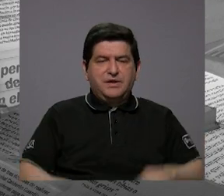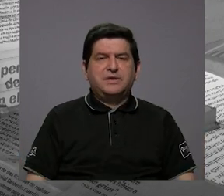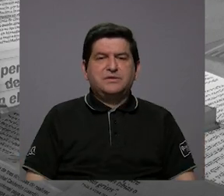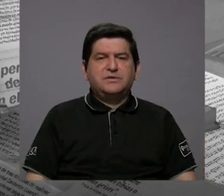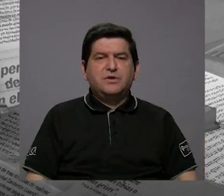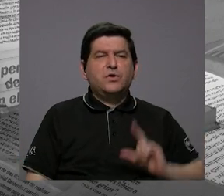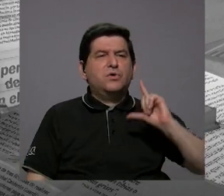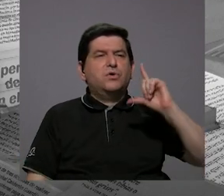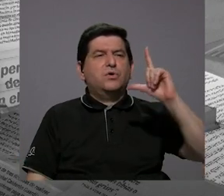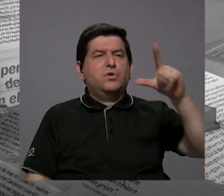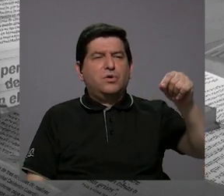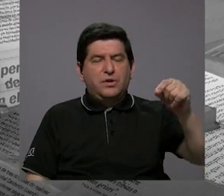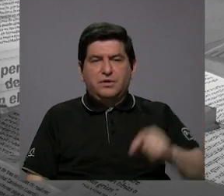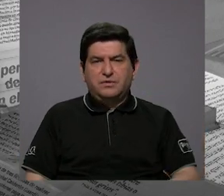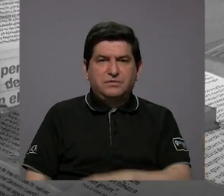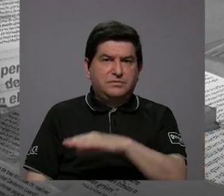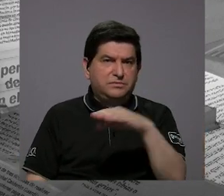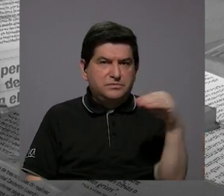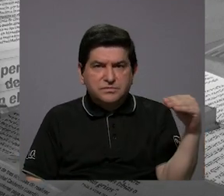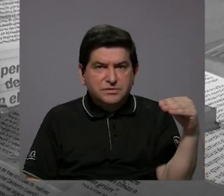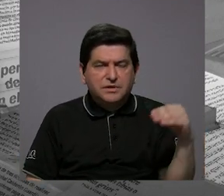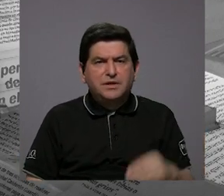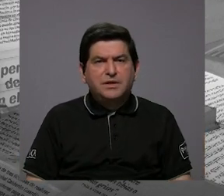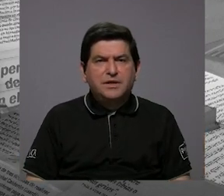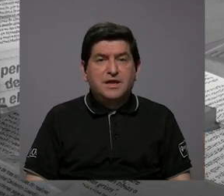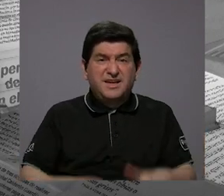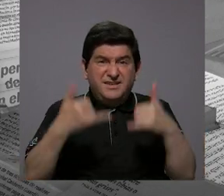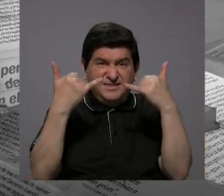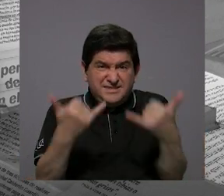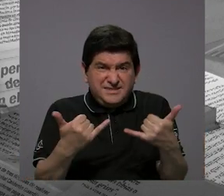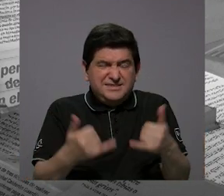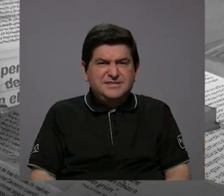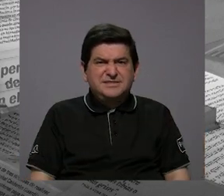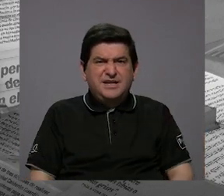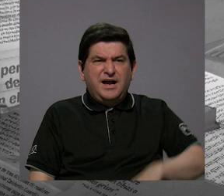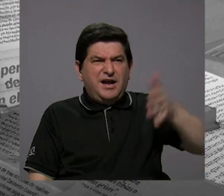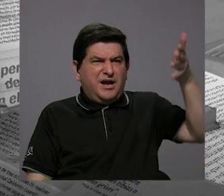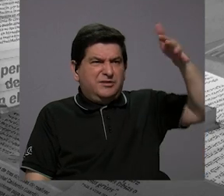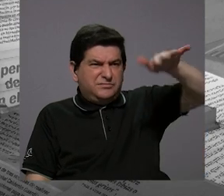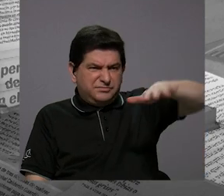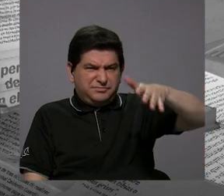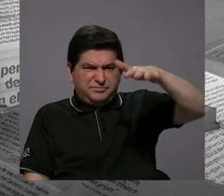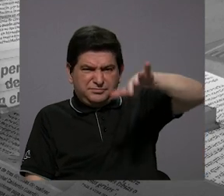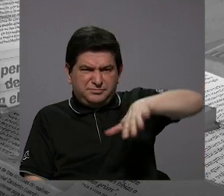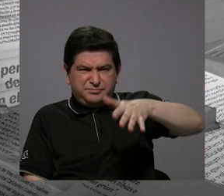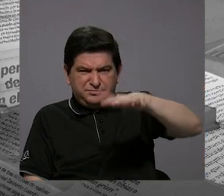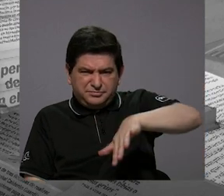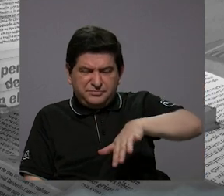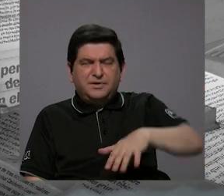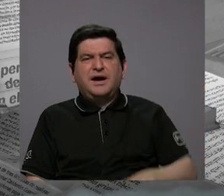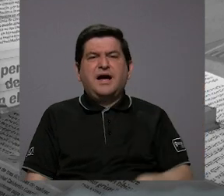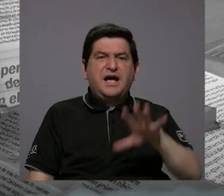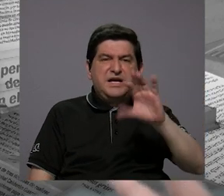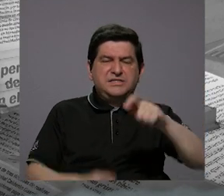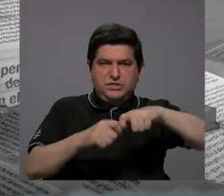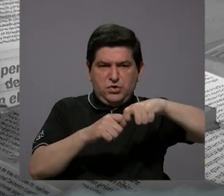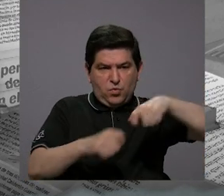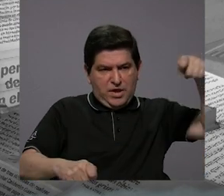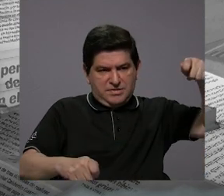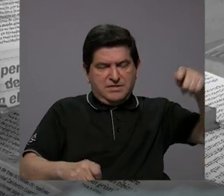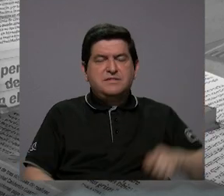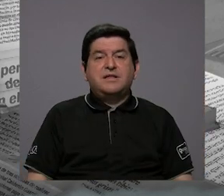rurales y cuando ya el terreno es más quebrado son 50 metros. Entonces, hay